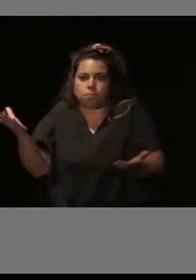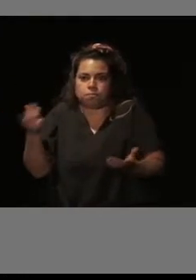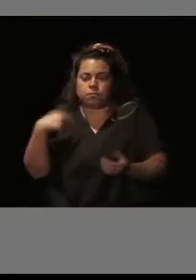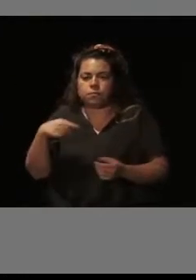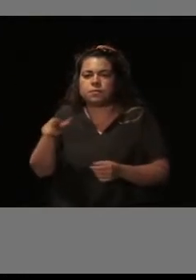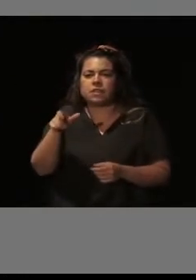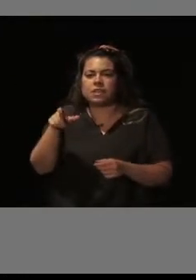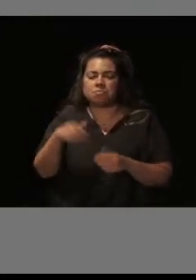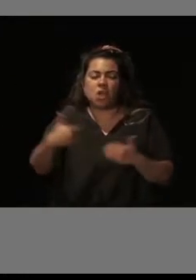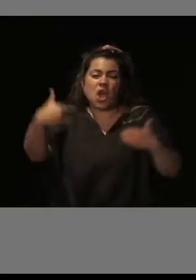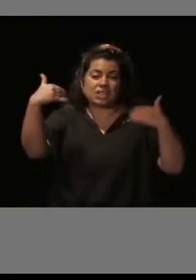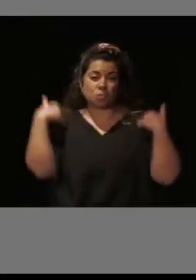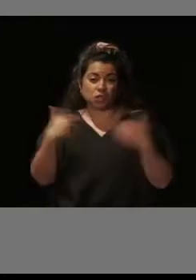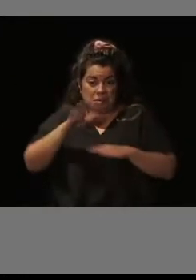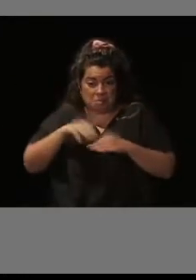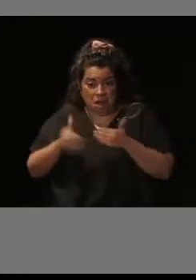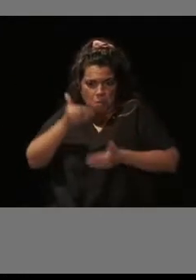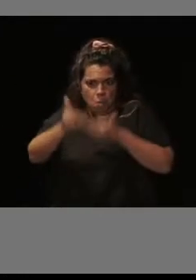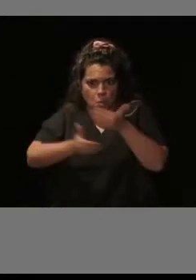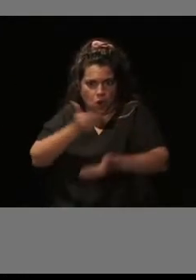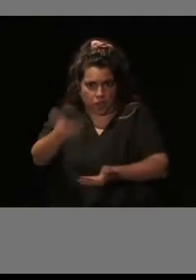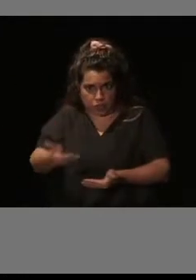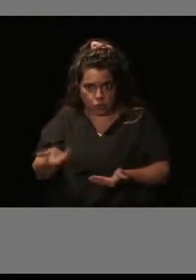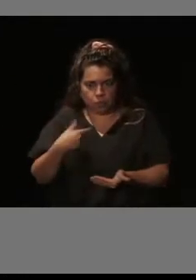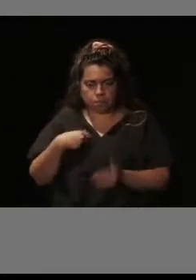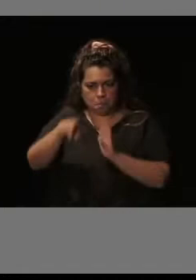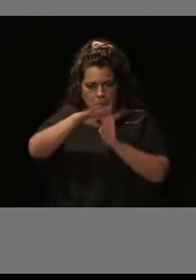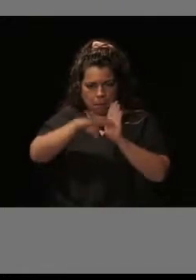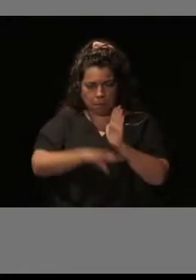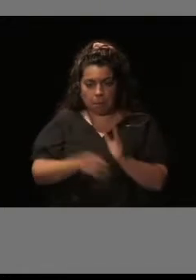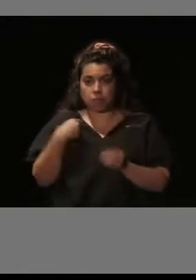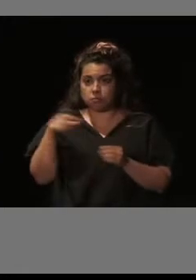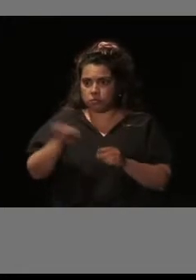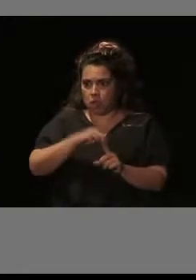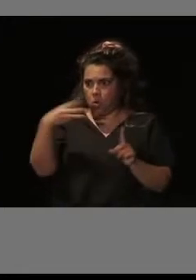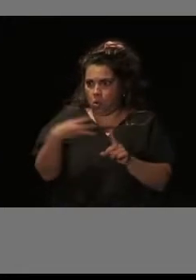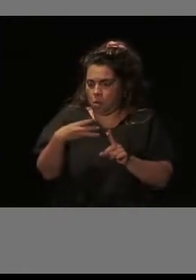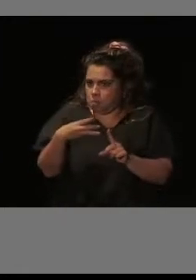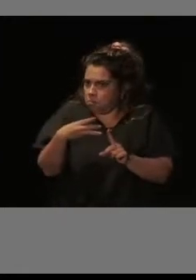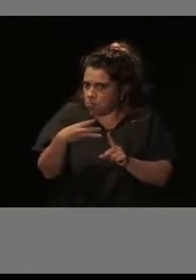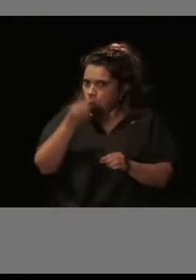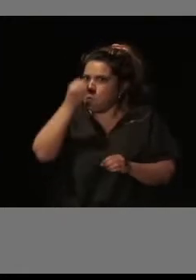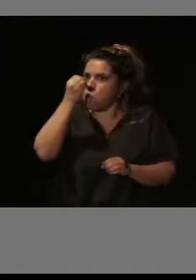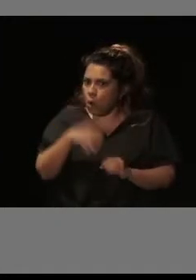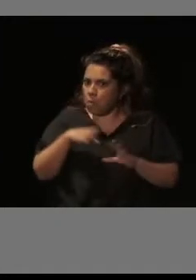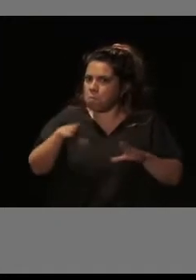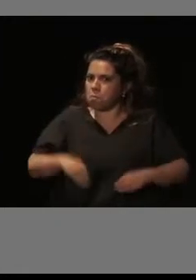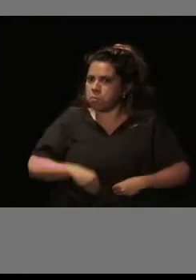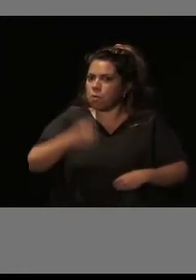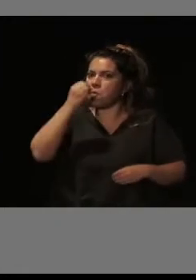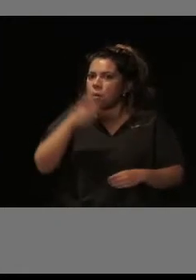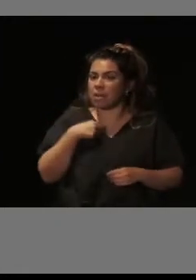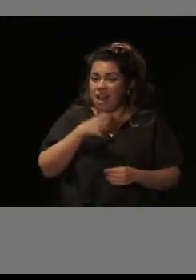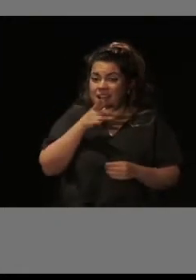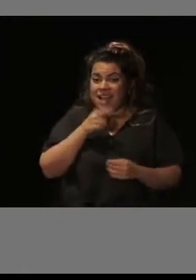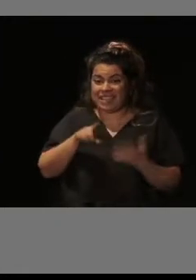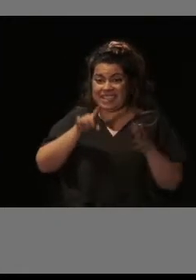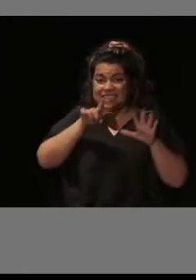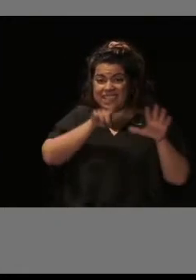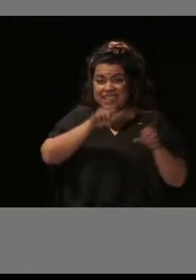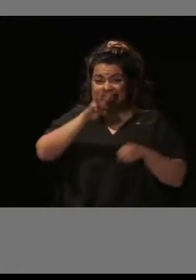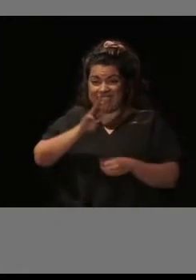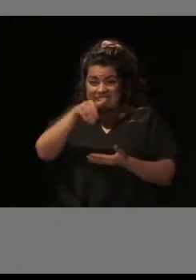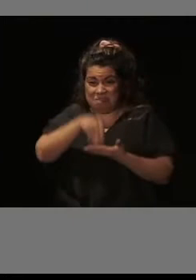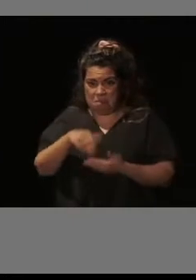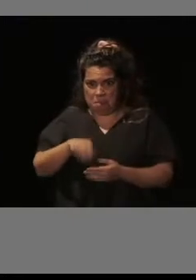participan en el proceso. El portal ha tenido una estupenda acogida, superamos ya las 600.000 visitas y trata,